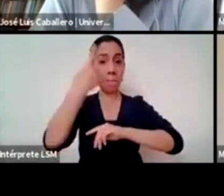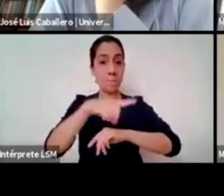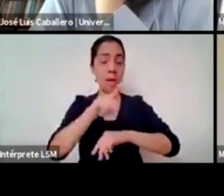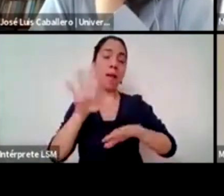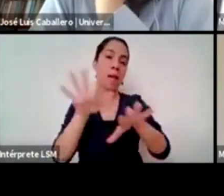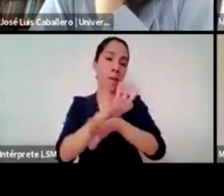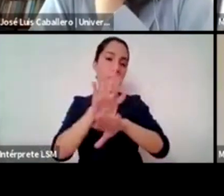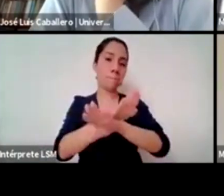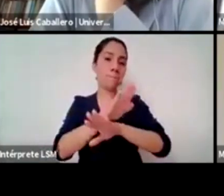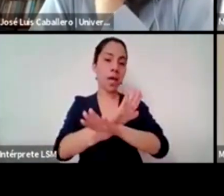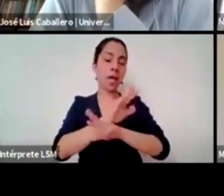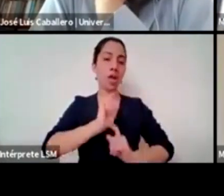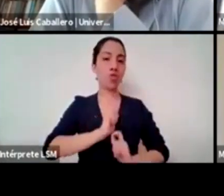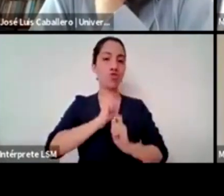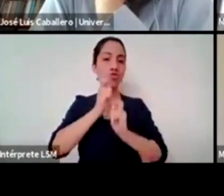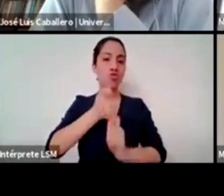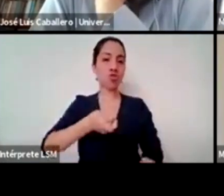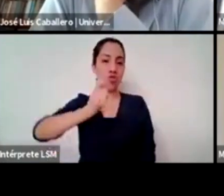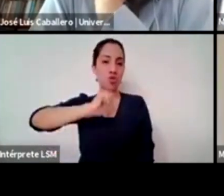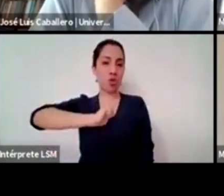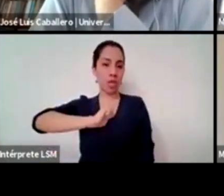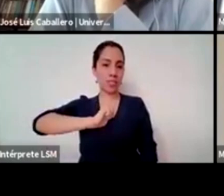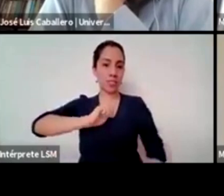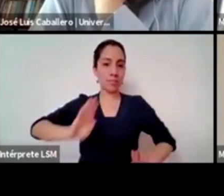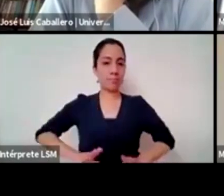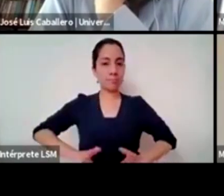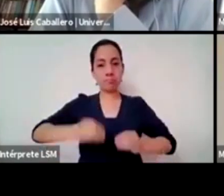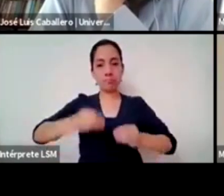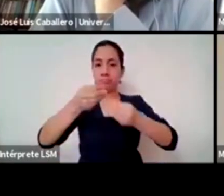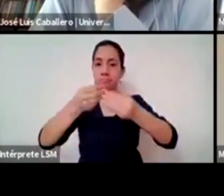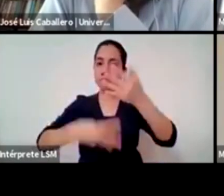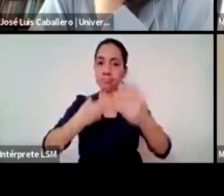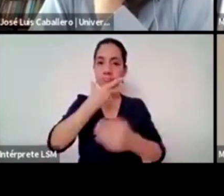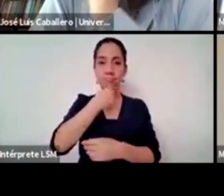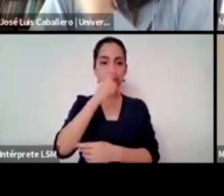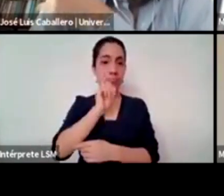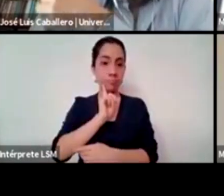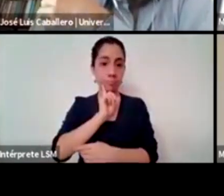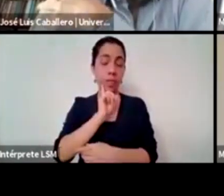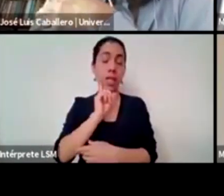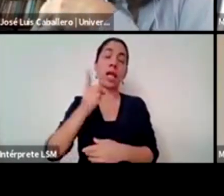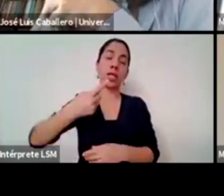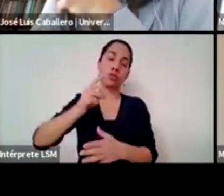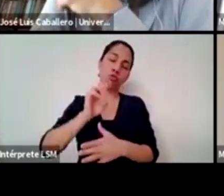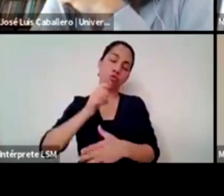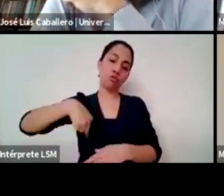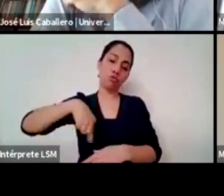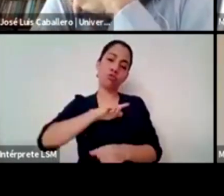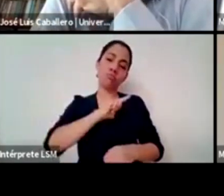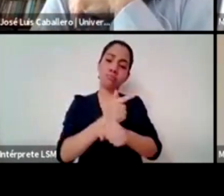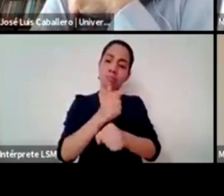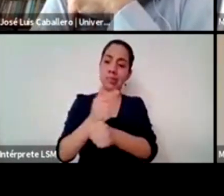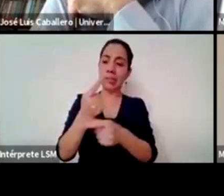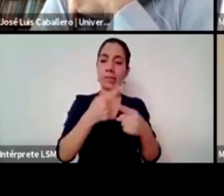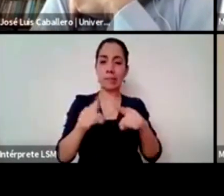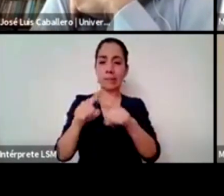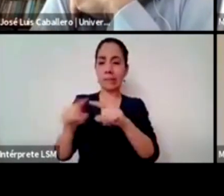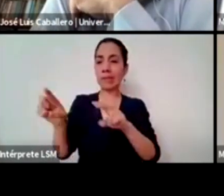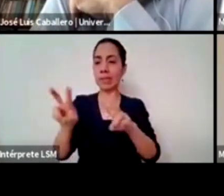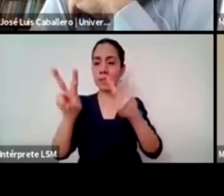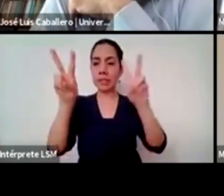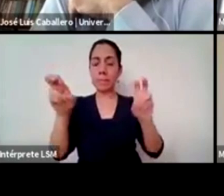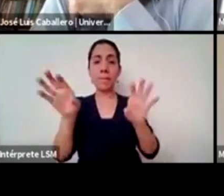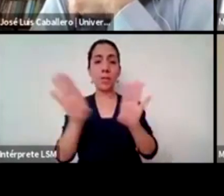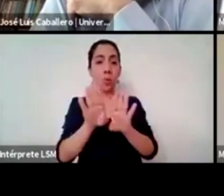bueno básicamente esos son los retos que identificamos la generización de los temas la falta de abordaje generacional